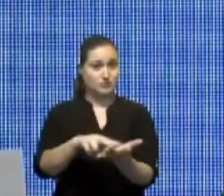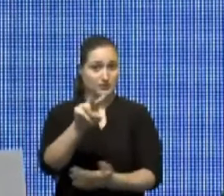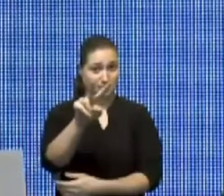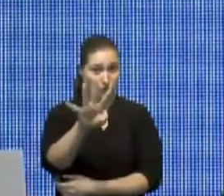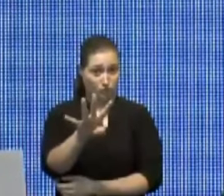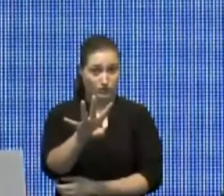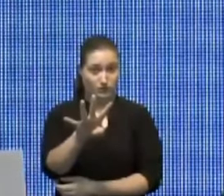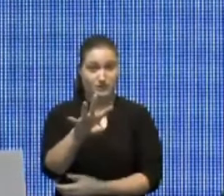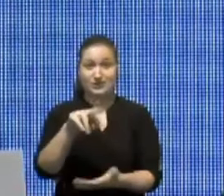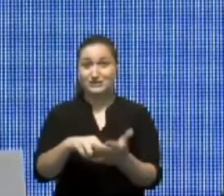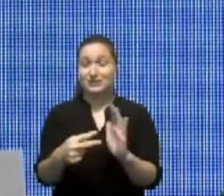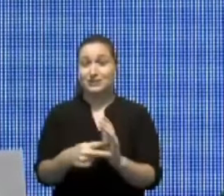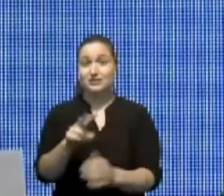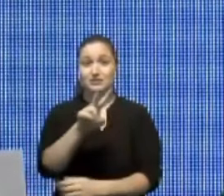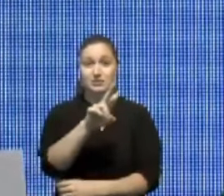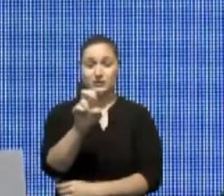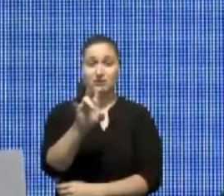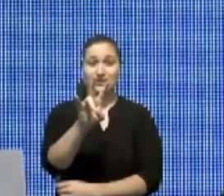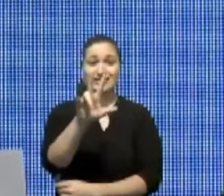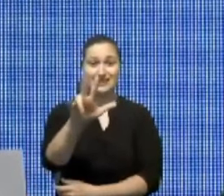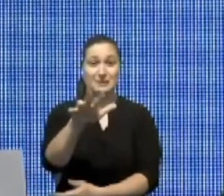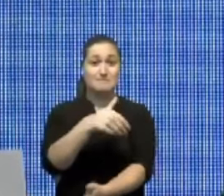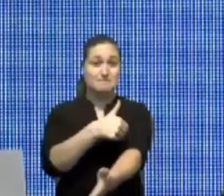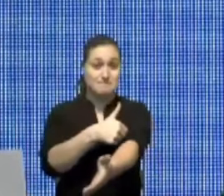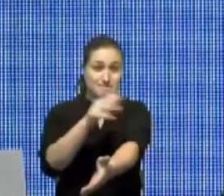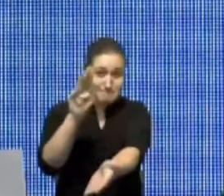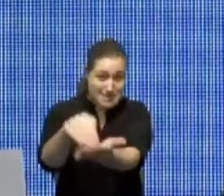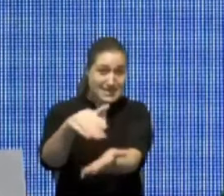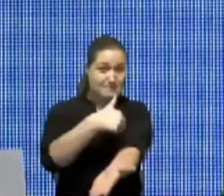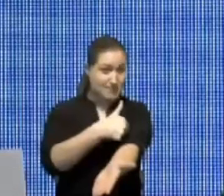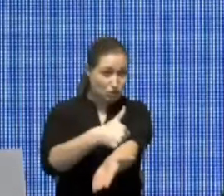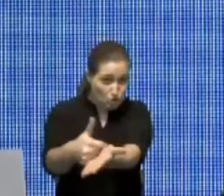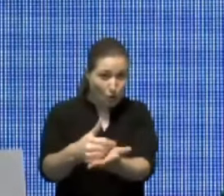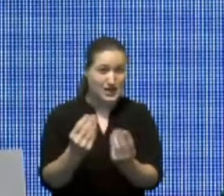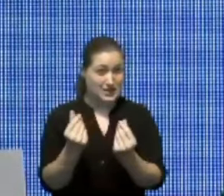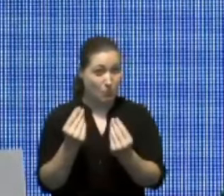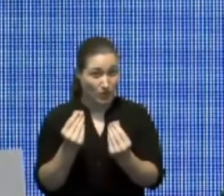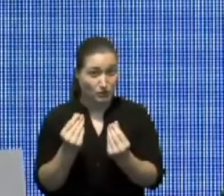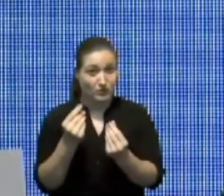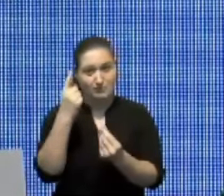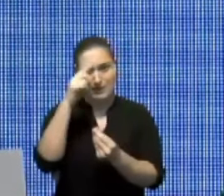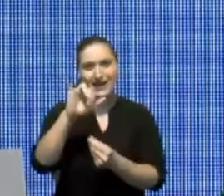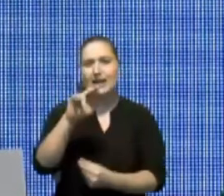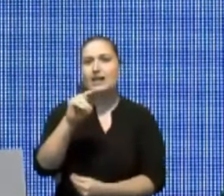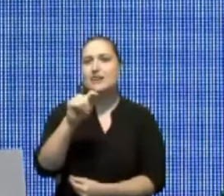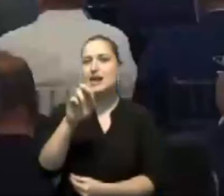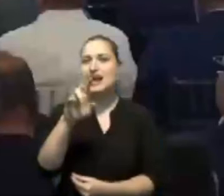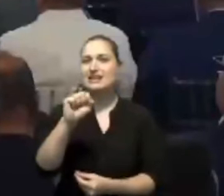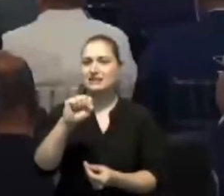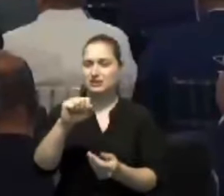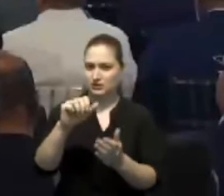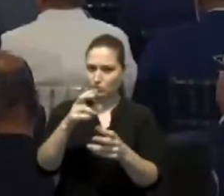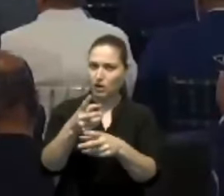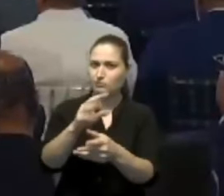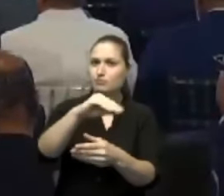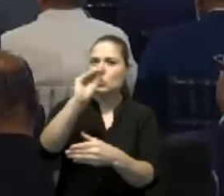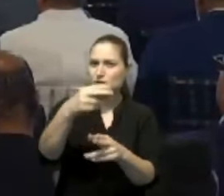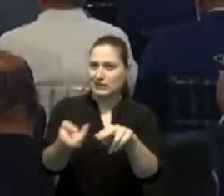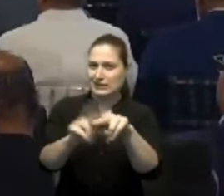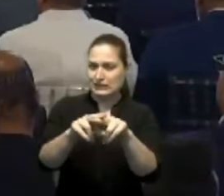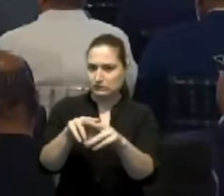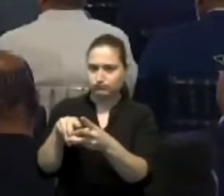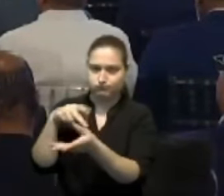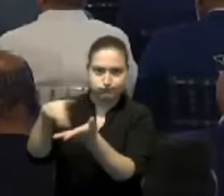casi 263 mil millones de pesos solo para el pago de intereses. Esto representa casi un 22